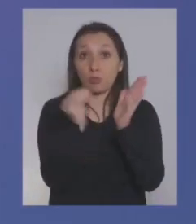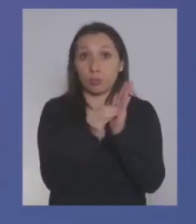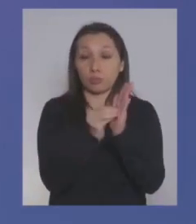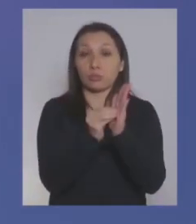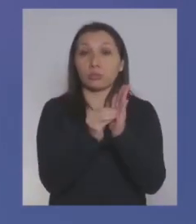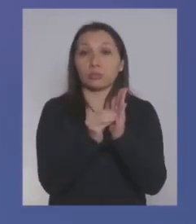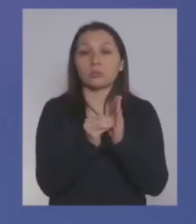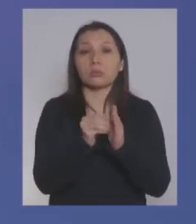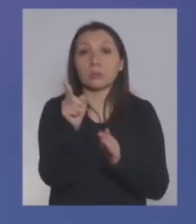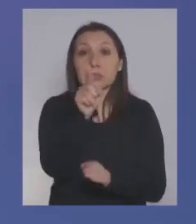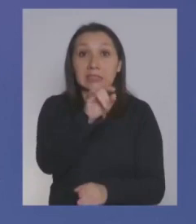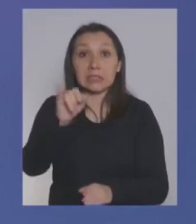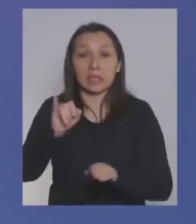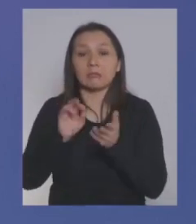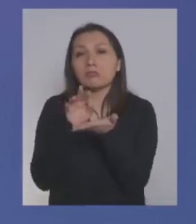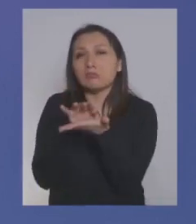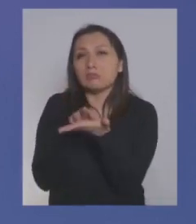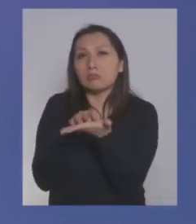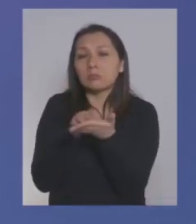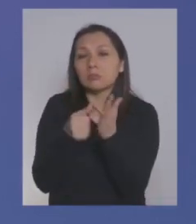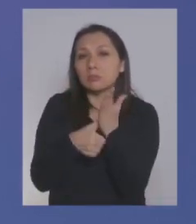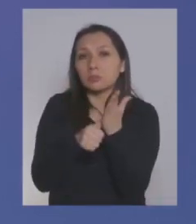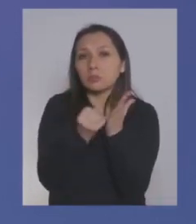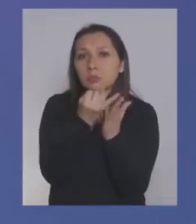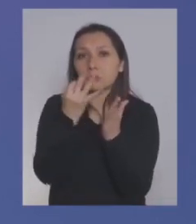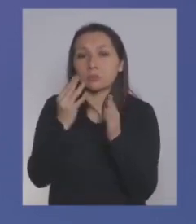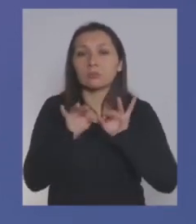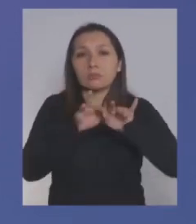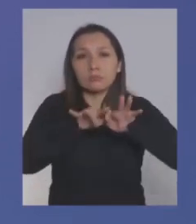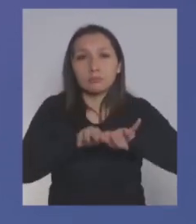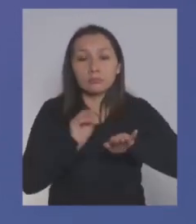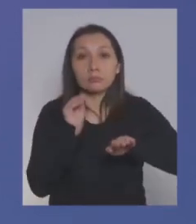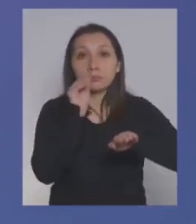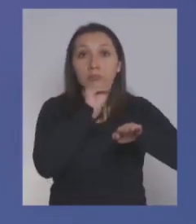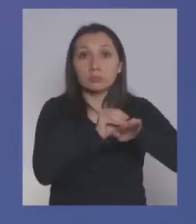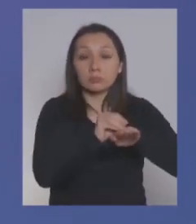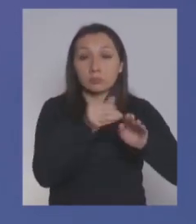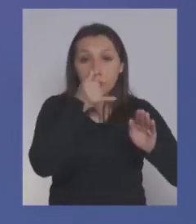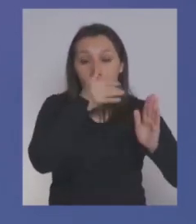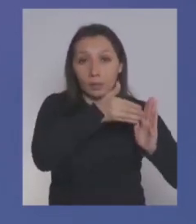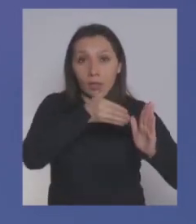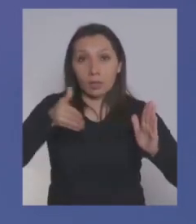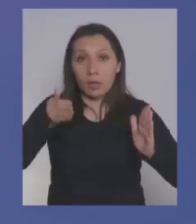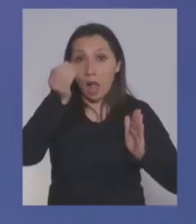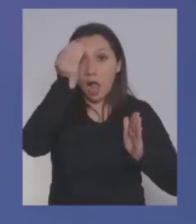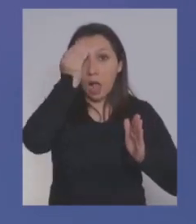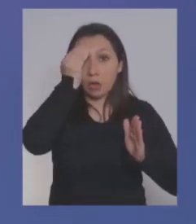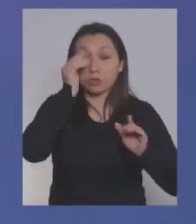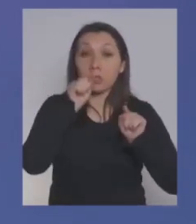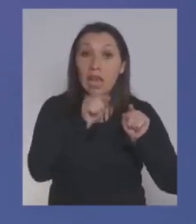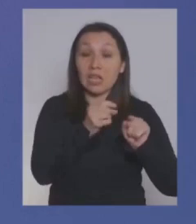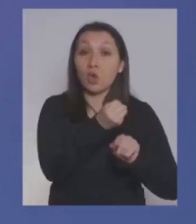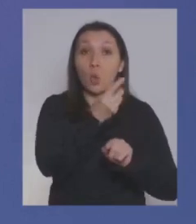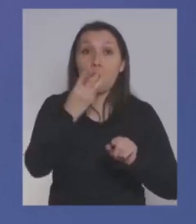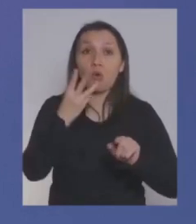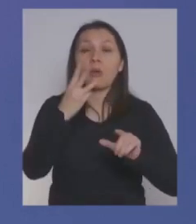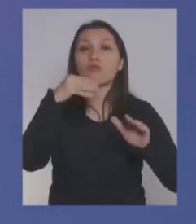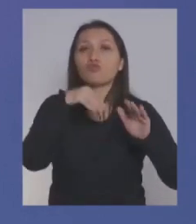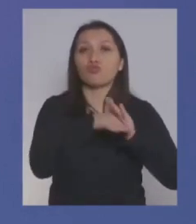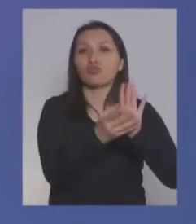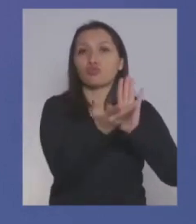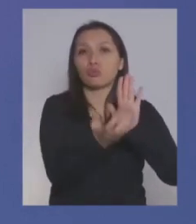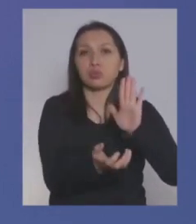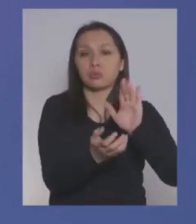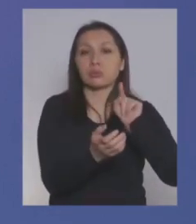ingresado a la plataforma de impuesto interno para solicitar sus beneficios durante el mes de agosto, esos RUT quedan registrados